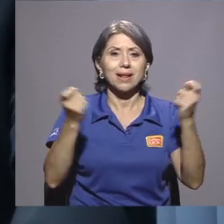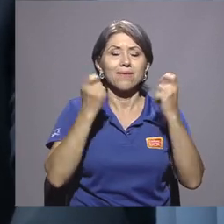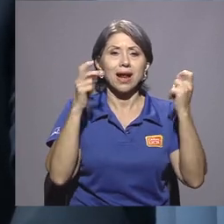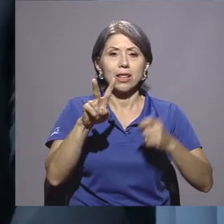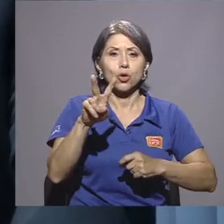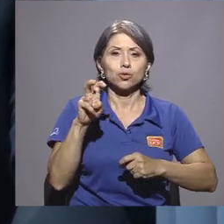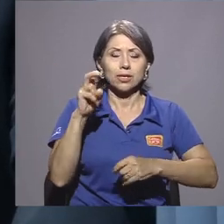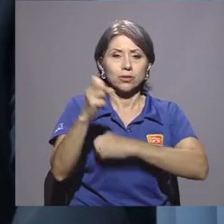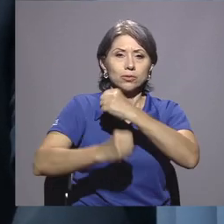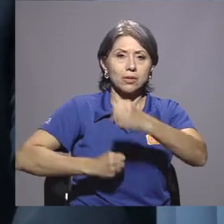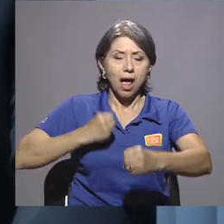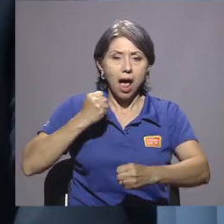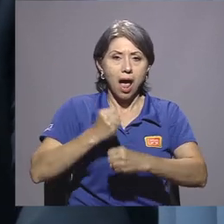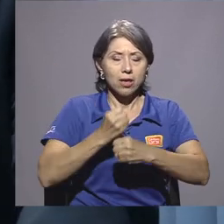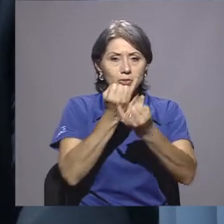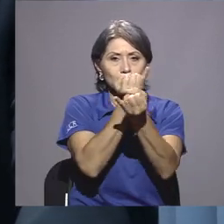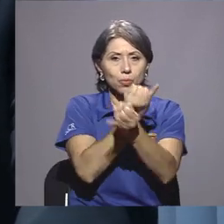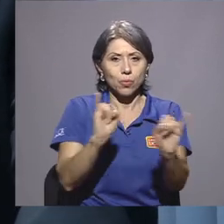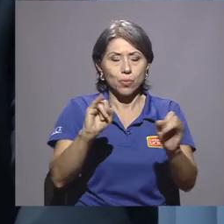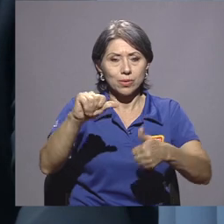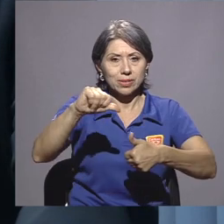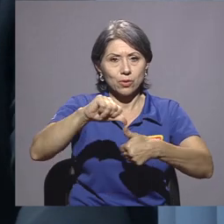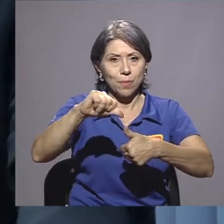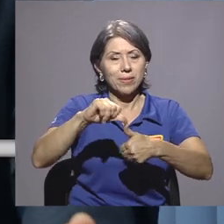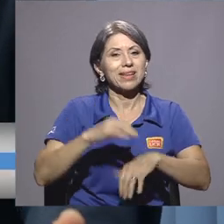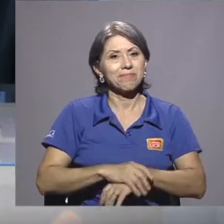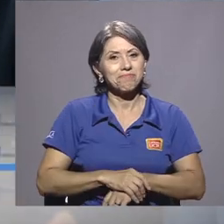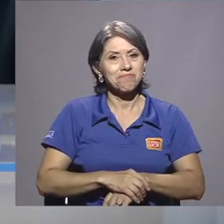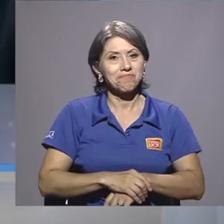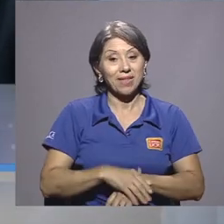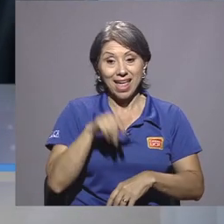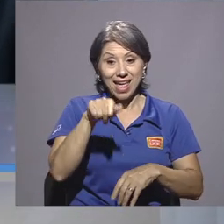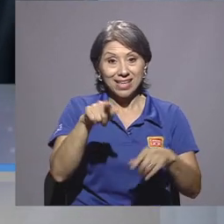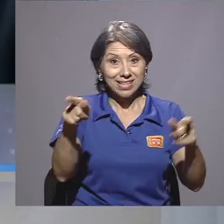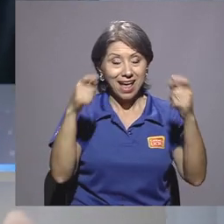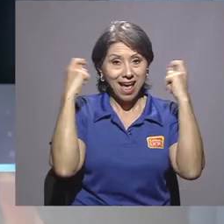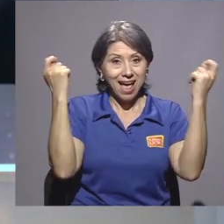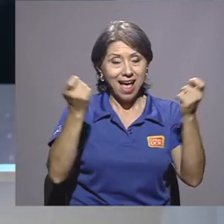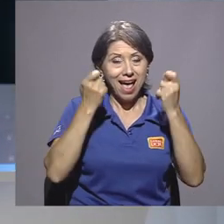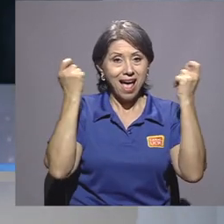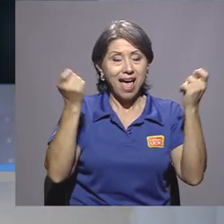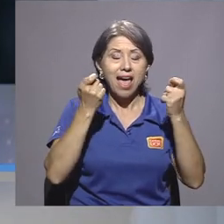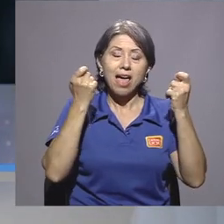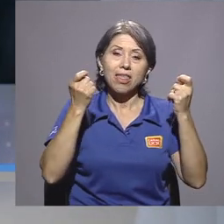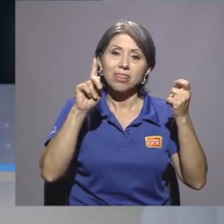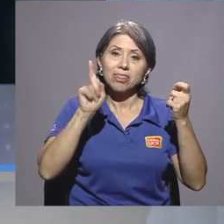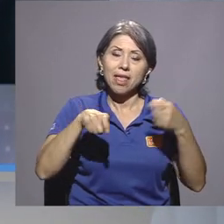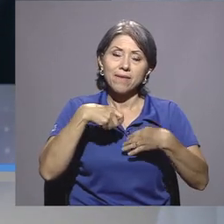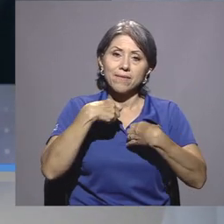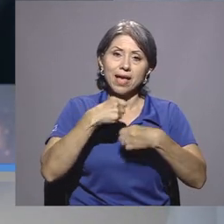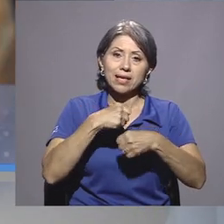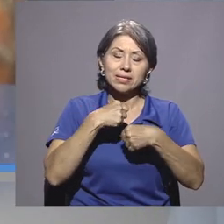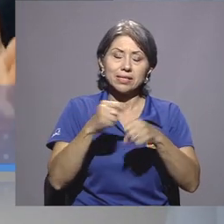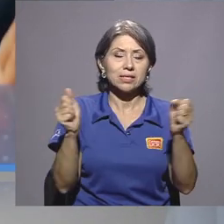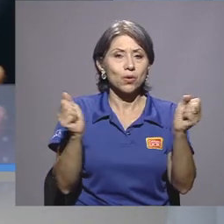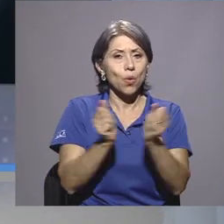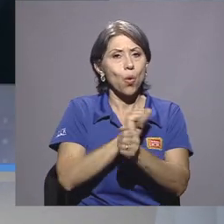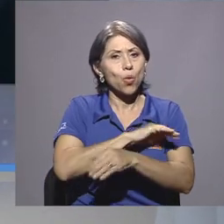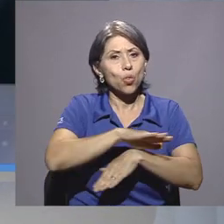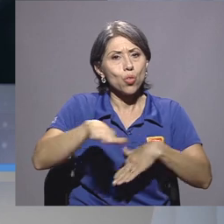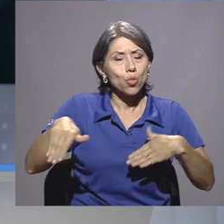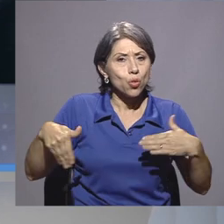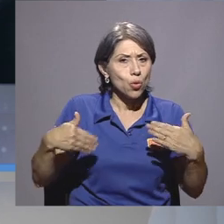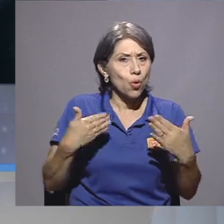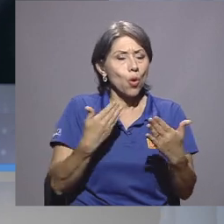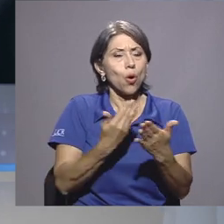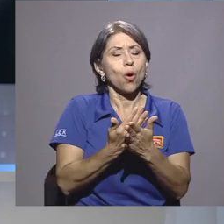de la Independencia de Centroamérica y este Bicentenario pues tiene que celebrarse digamos con toda la